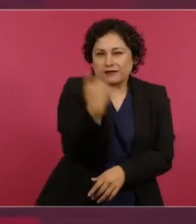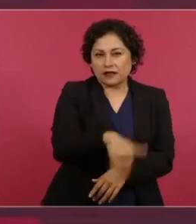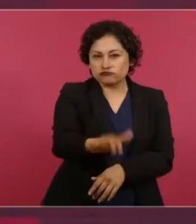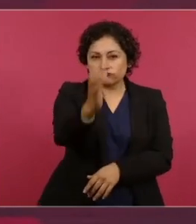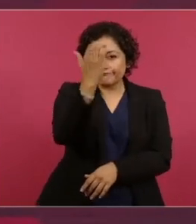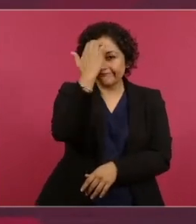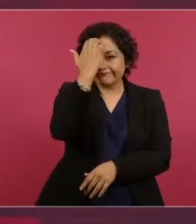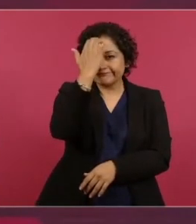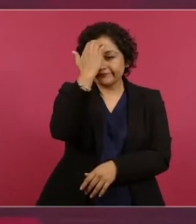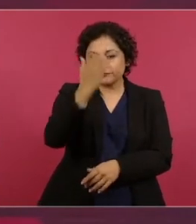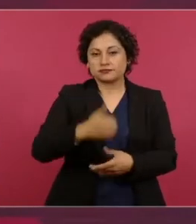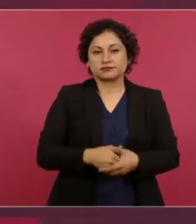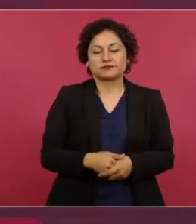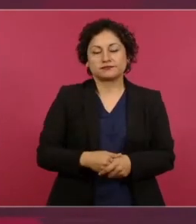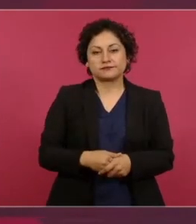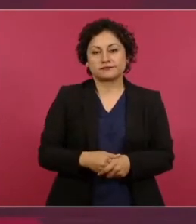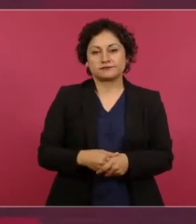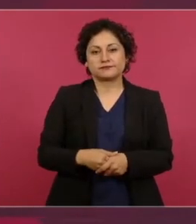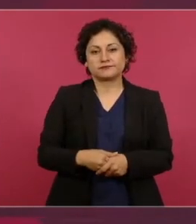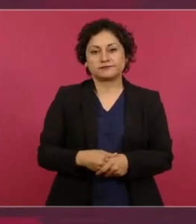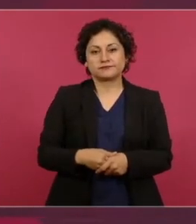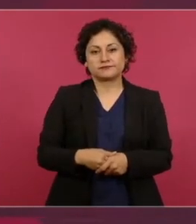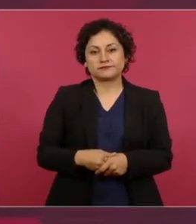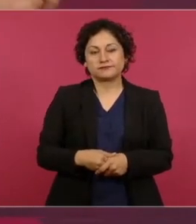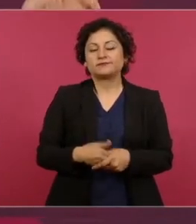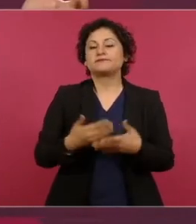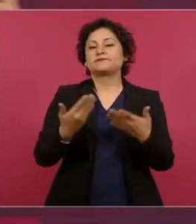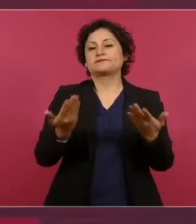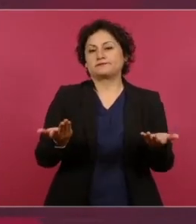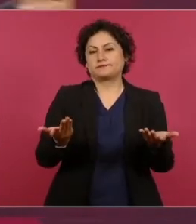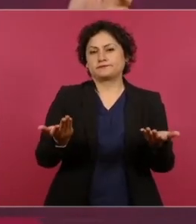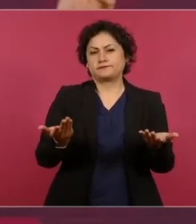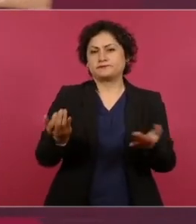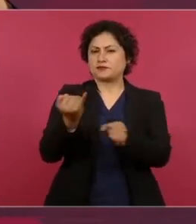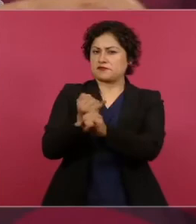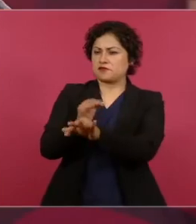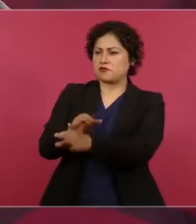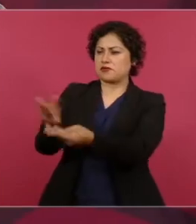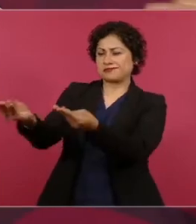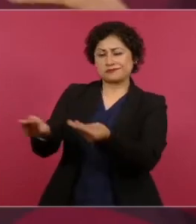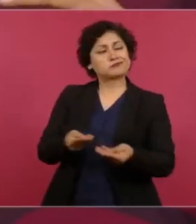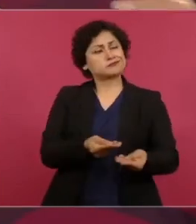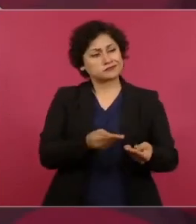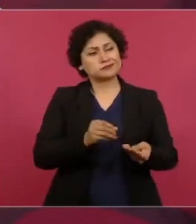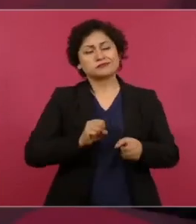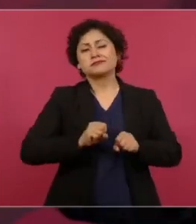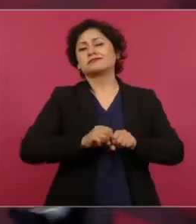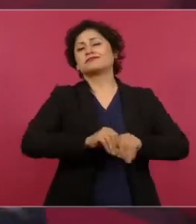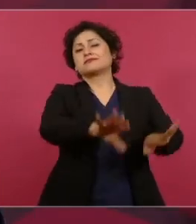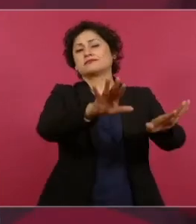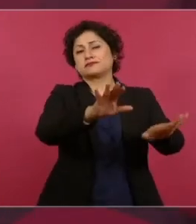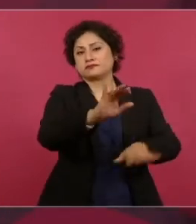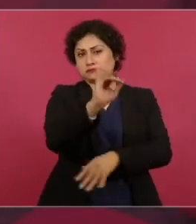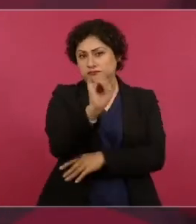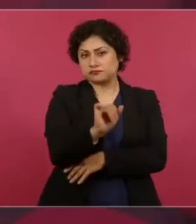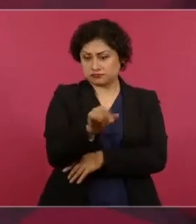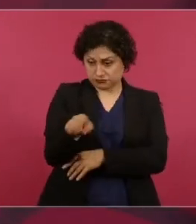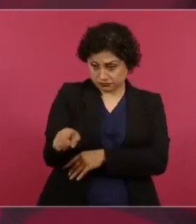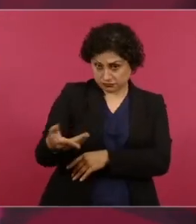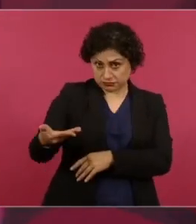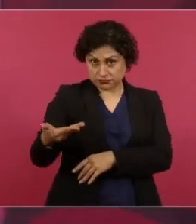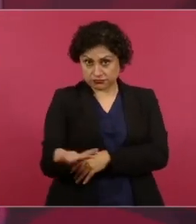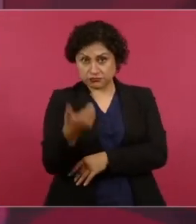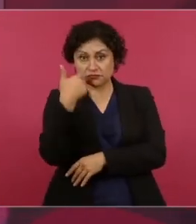Entonces, que se dé a conocer toda esta información que están solicitando.